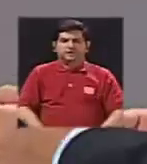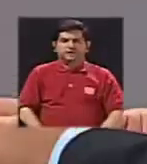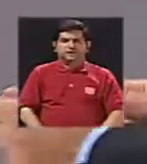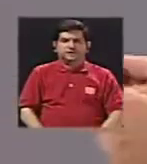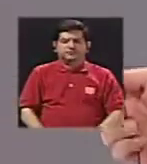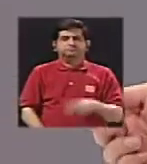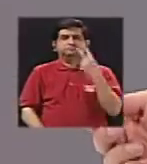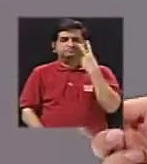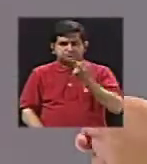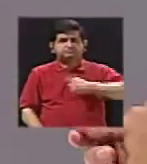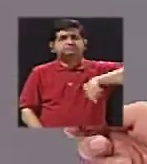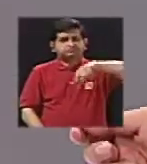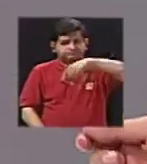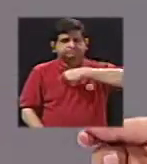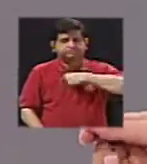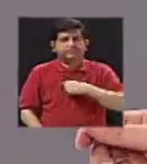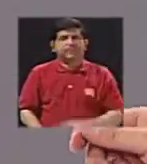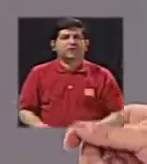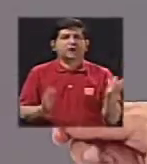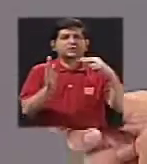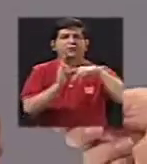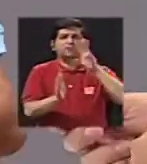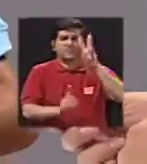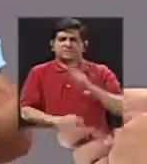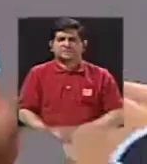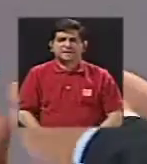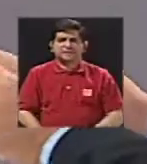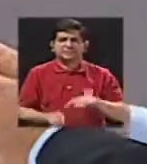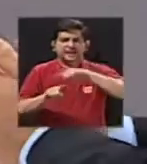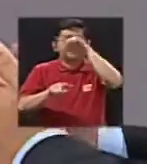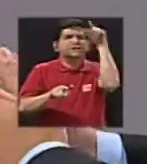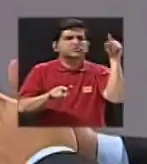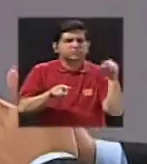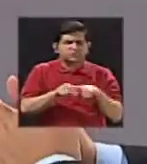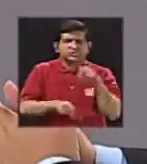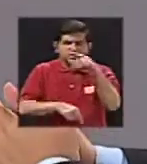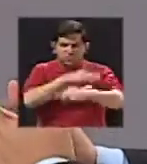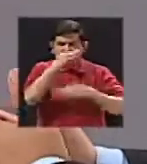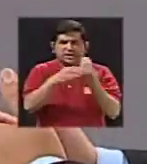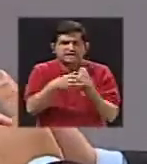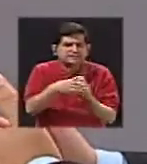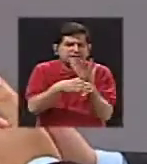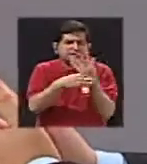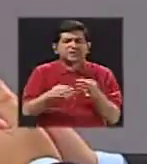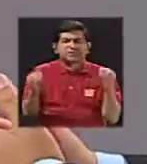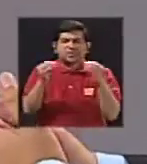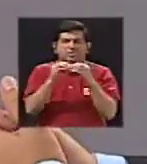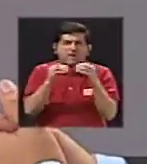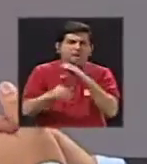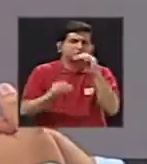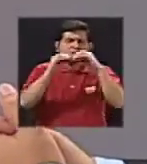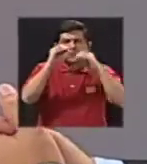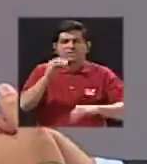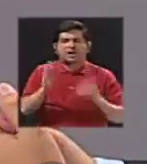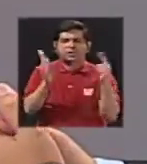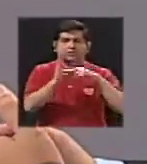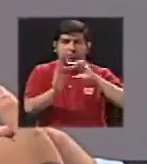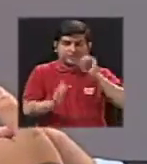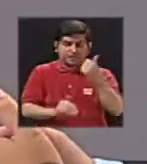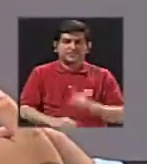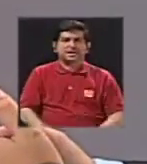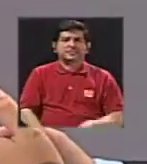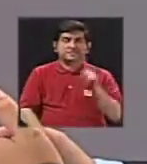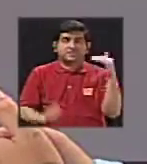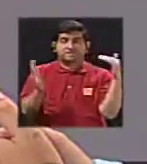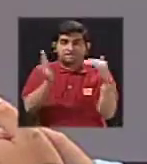hemos visto desde el 2006 que es un ciclo de erupciones freáticas. Hay ciclos de mayor o menor, por ejemplo, en el 2010 hubieron más